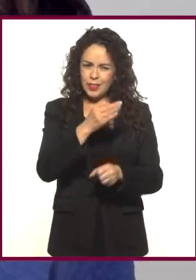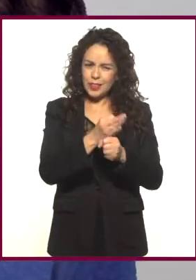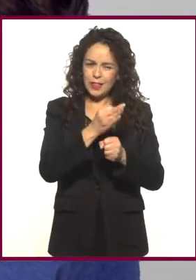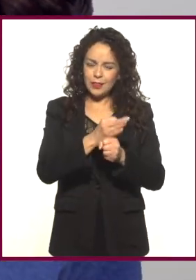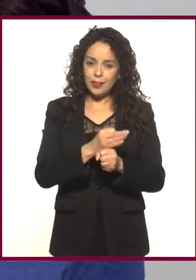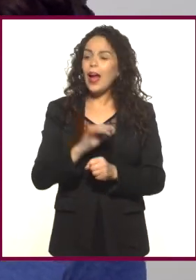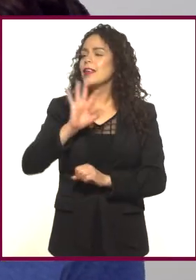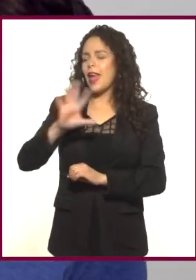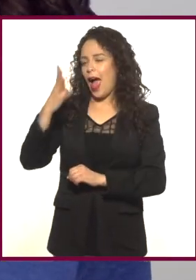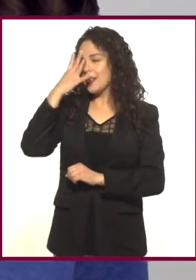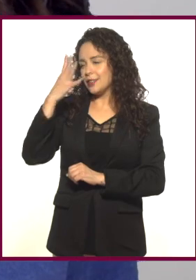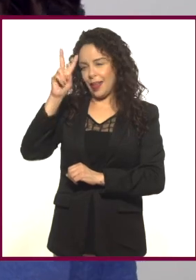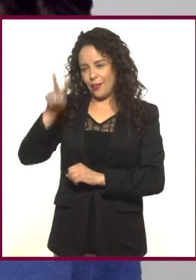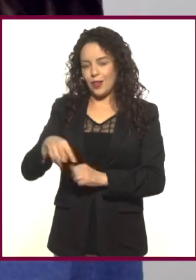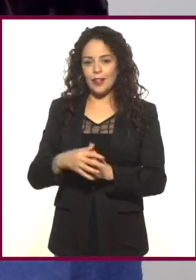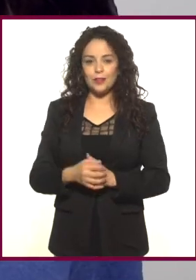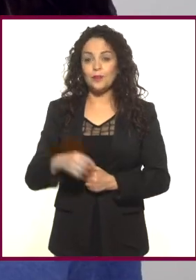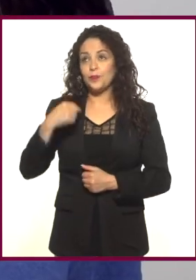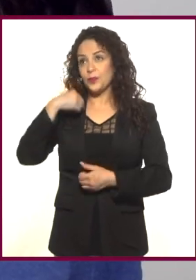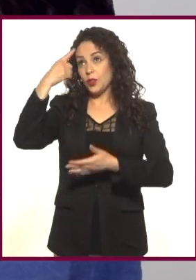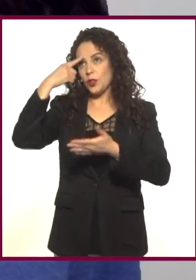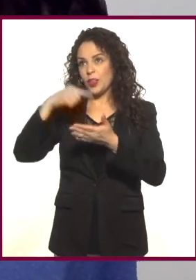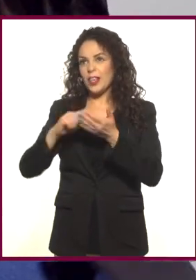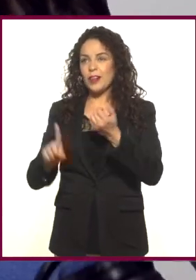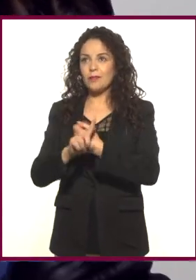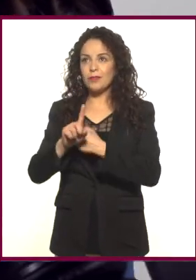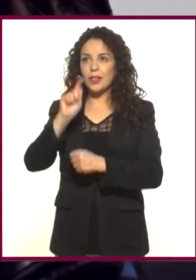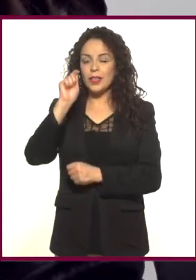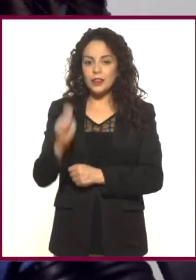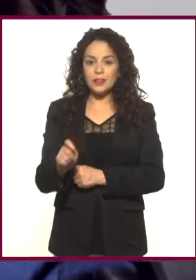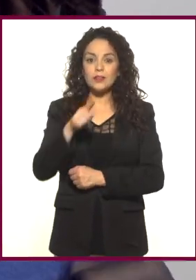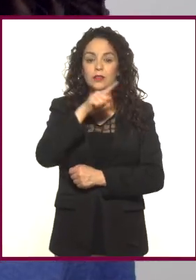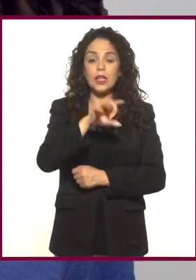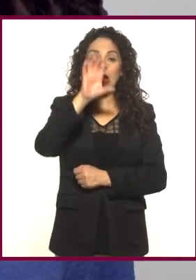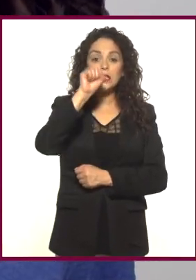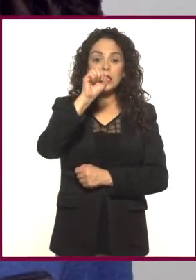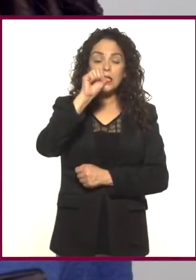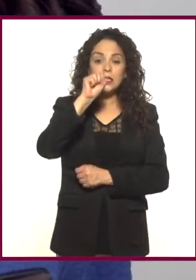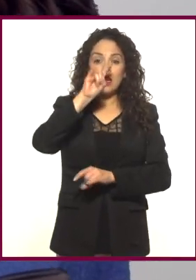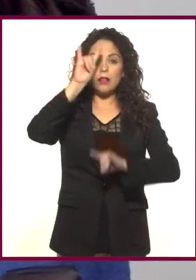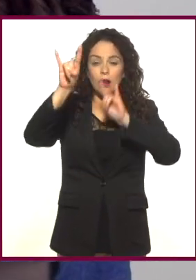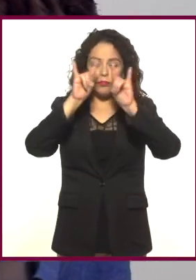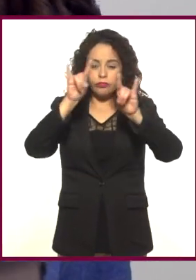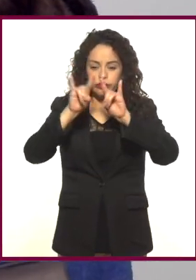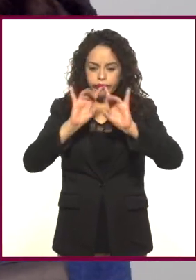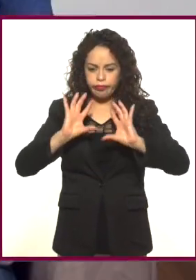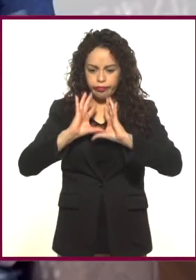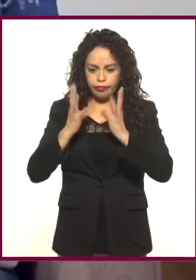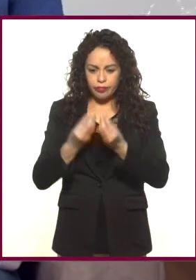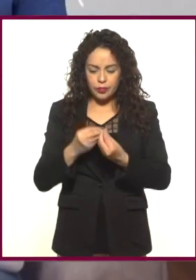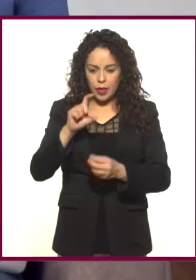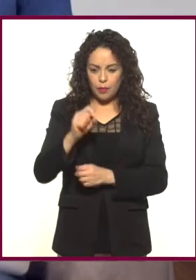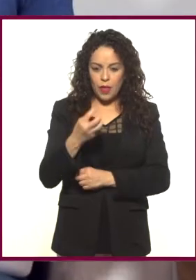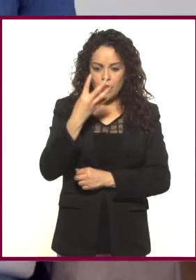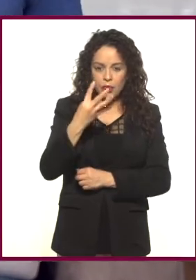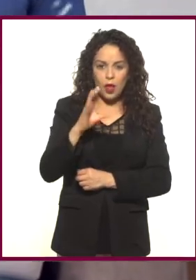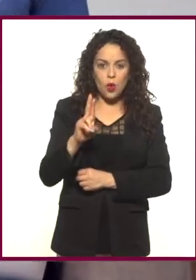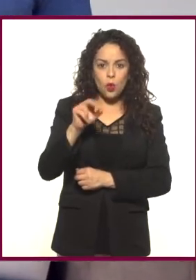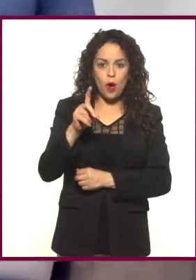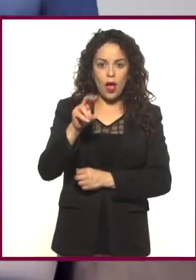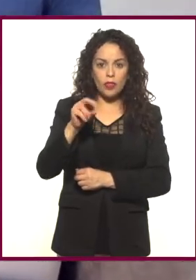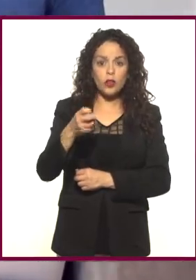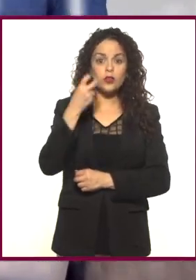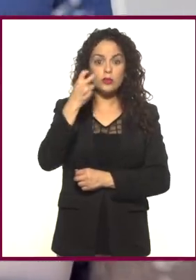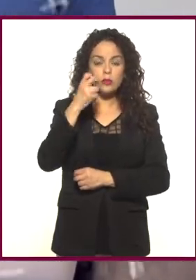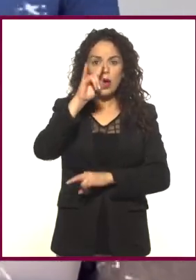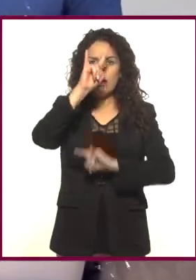No, ya, en serio, en serio. Creo que el problema es que grabaste a 60 cuadros y lo metiste en una composición de 24. Por eso